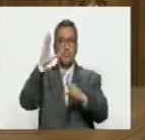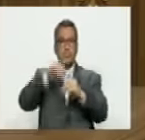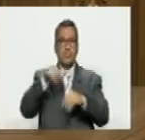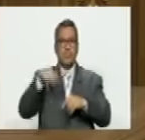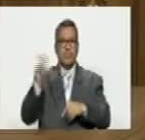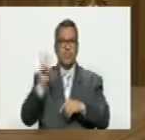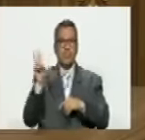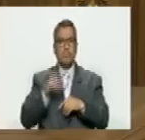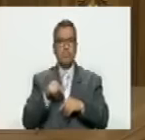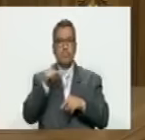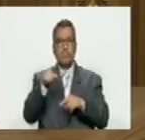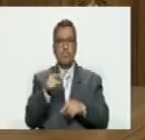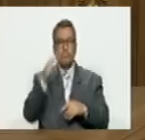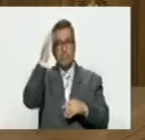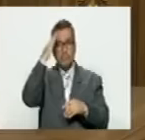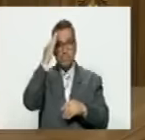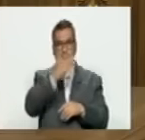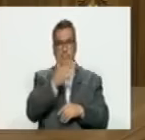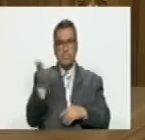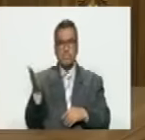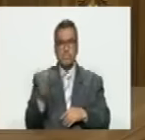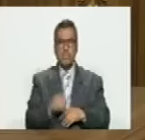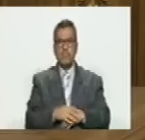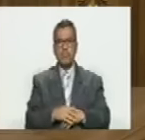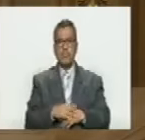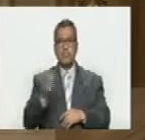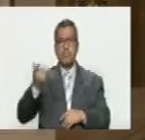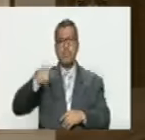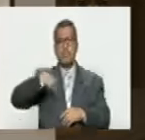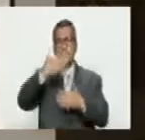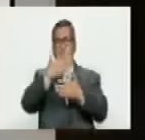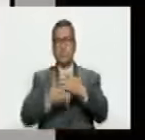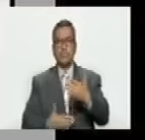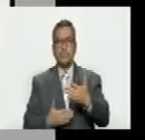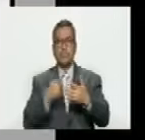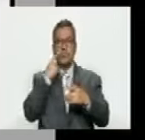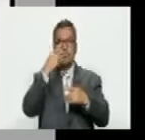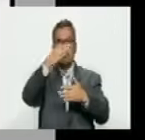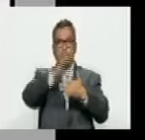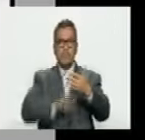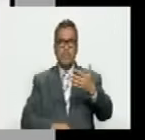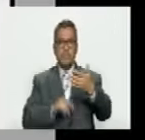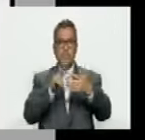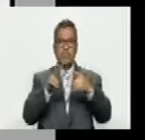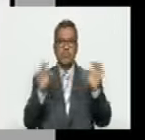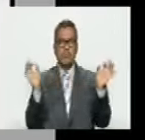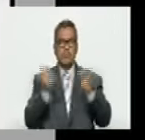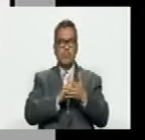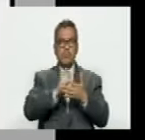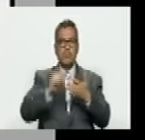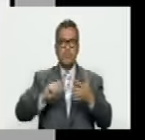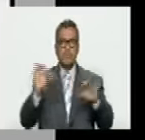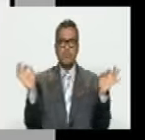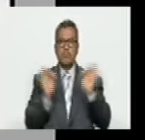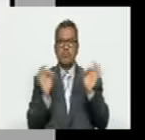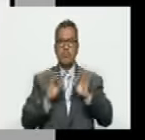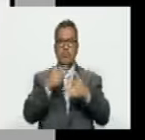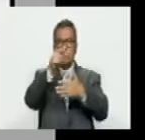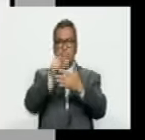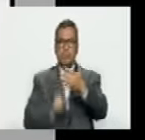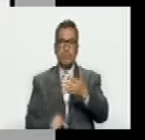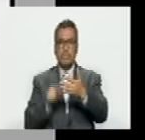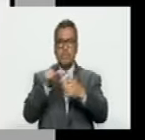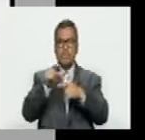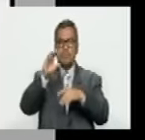Venezuela y ustedes saben que tiene actas con listas planas actas sin firma operador actas con